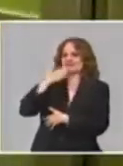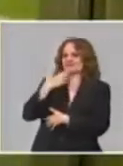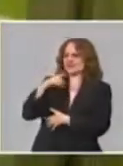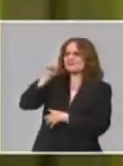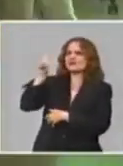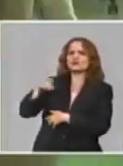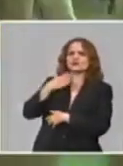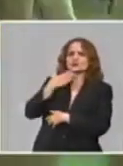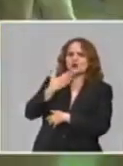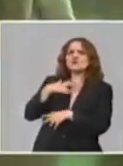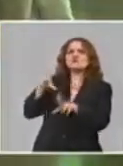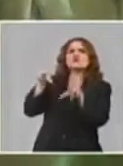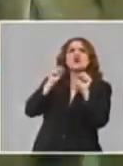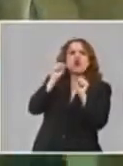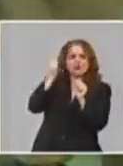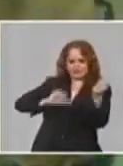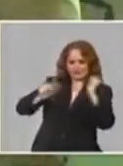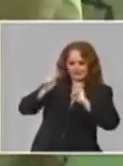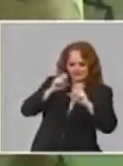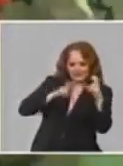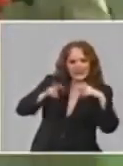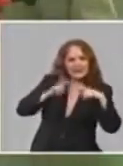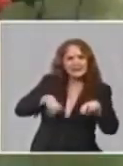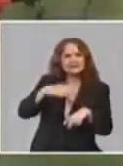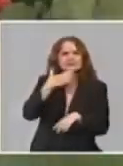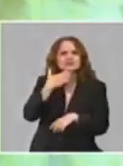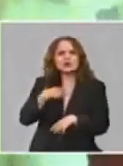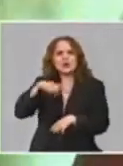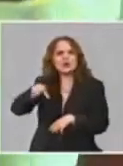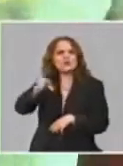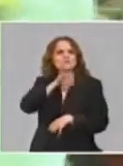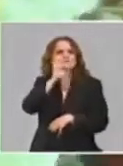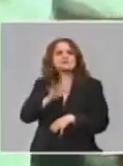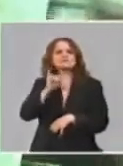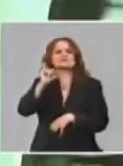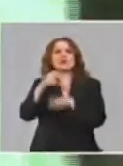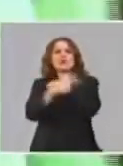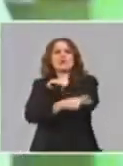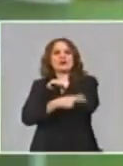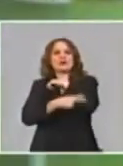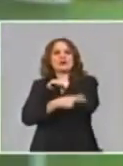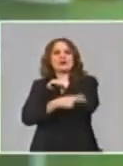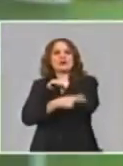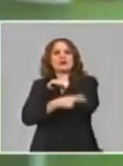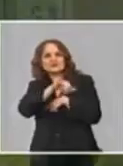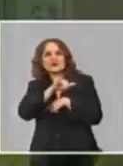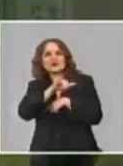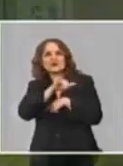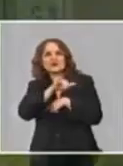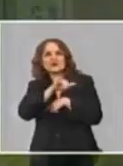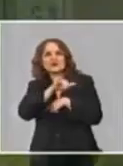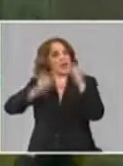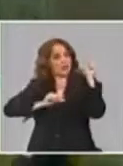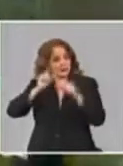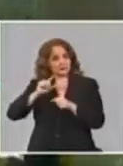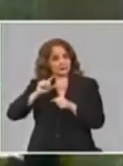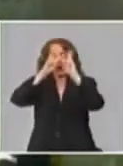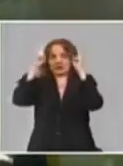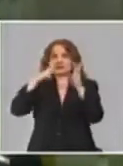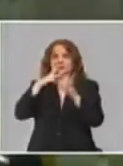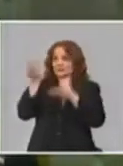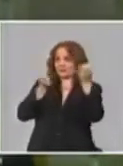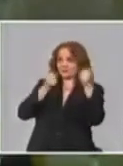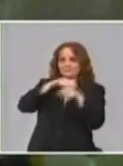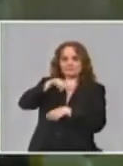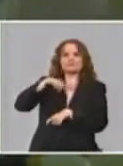un nuevo medicamento que estaban trabajando los israelíes. Ah, sí, sí, anticuerpo monoconar. personas están al tanto de todo lo que está pasando en el mundo.